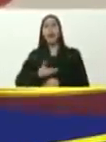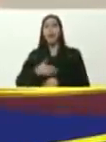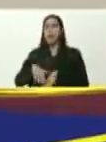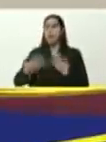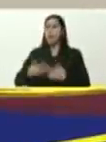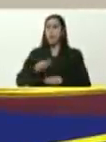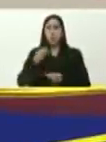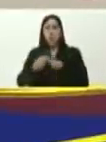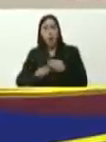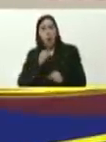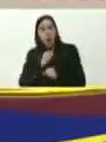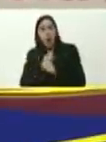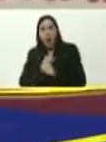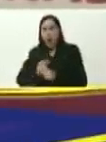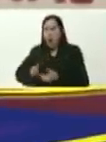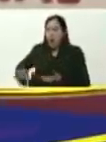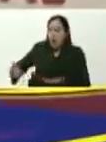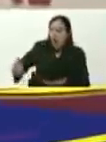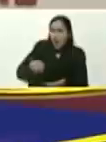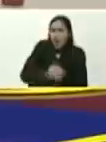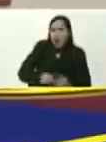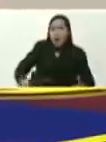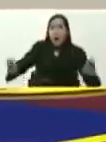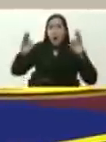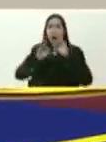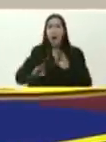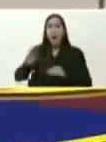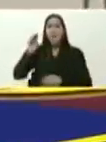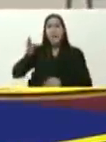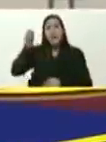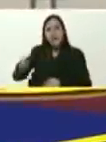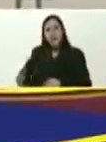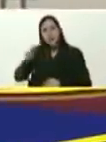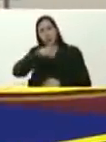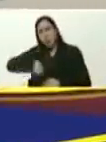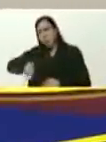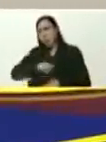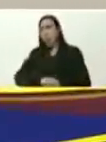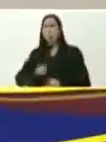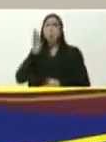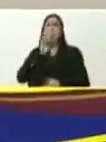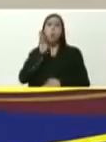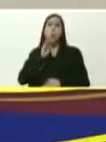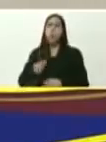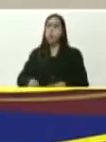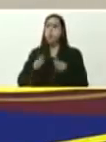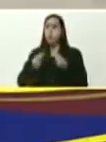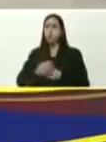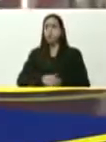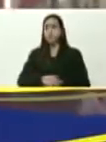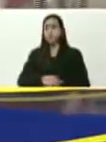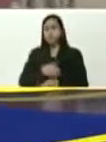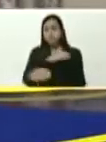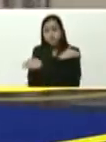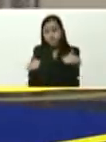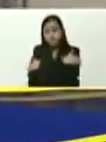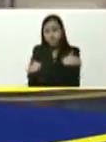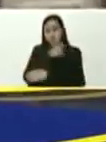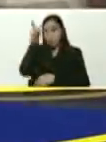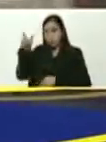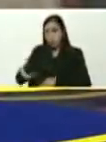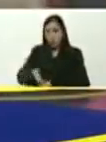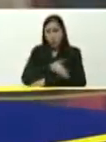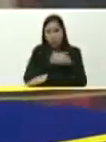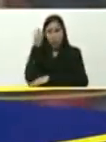capaces, ni siquiera, de recoger la basura, la redoma de Petare, era un gran basurero, yo quiero felicitar, al compañero, José Vicente, Pepe